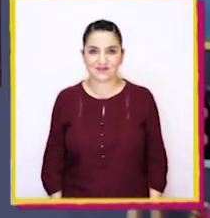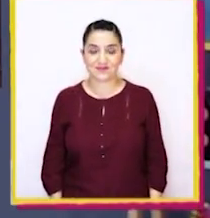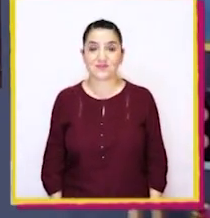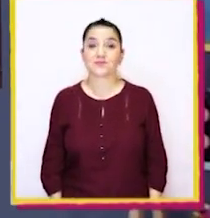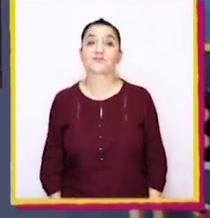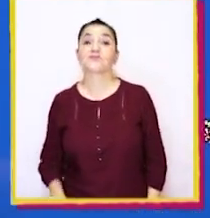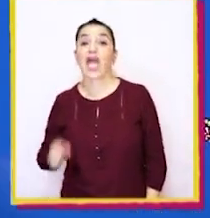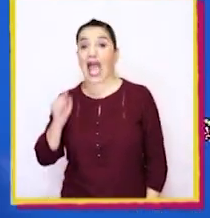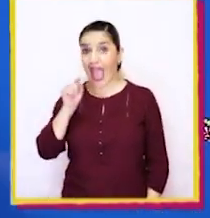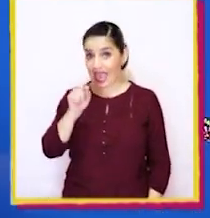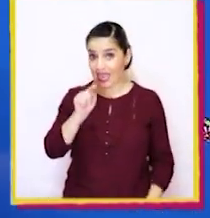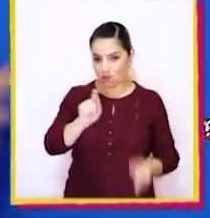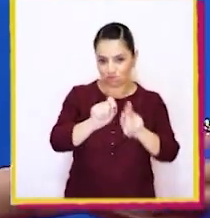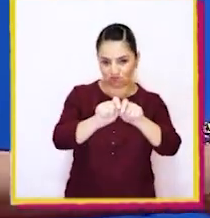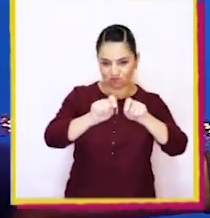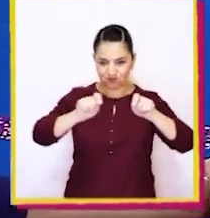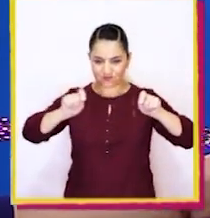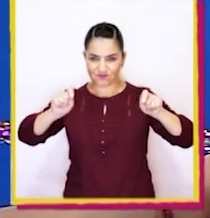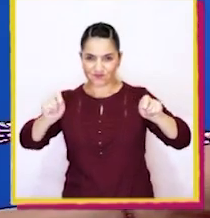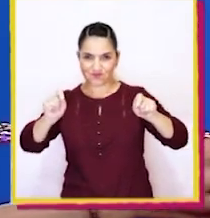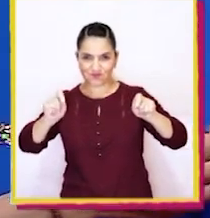Vamos a ponerla aquí.